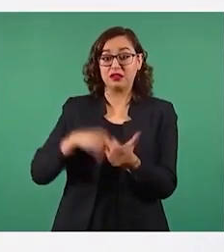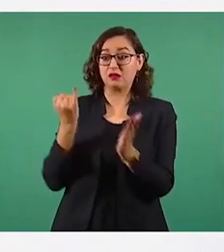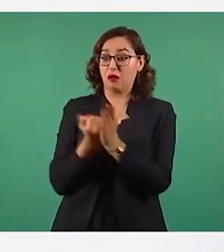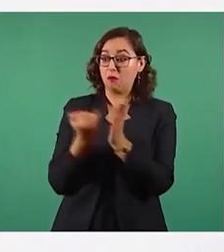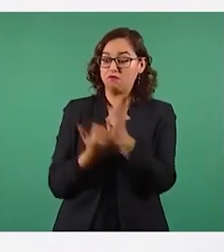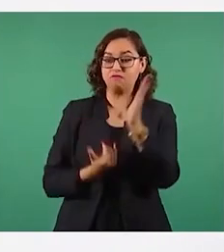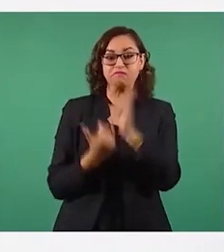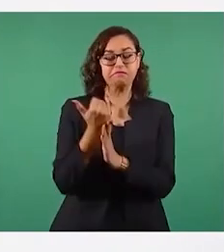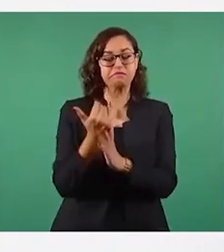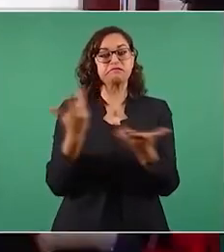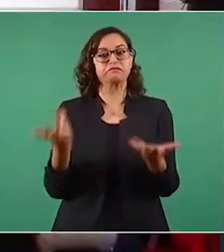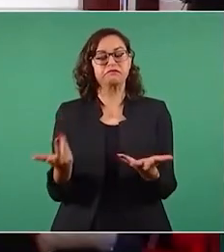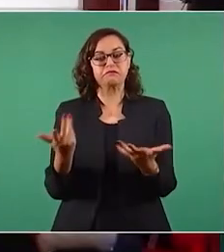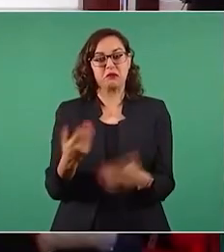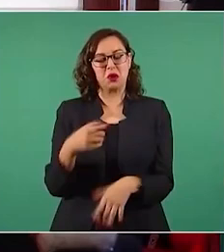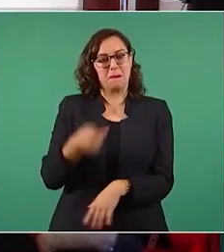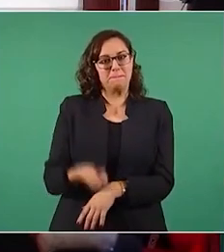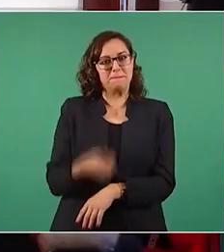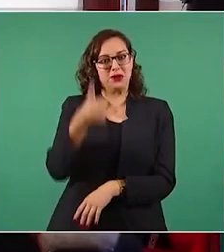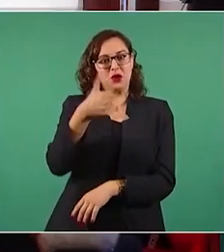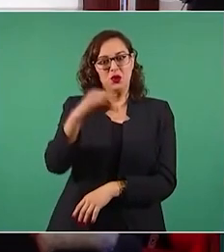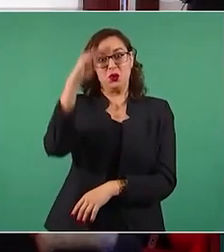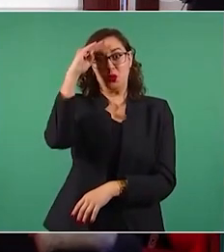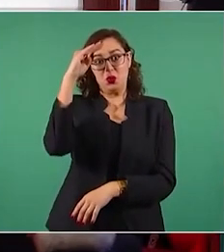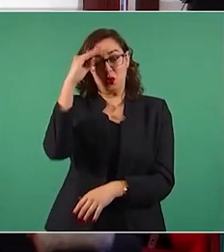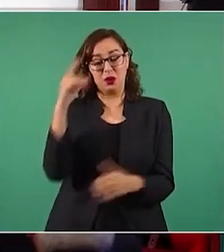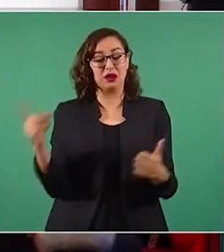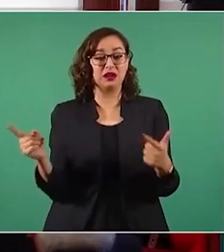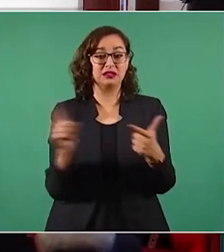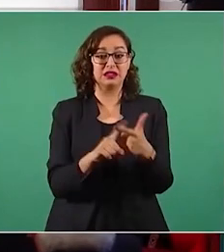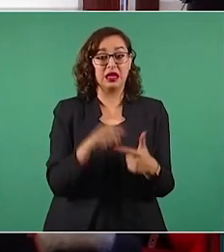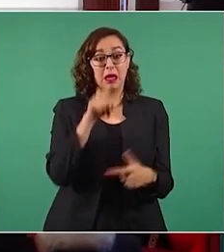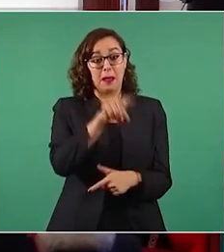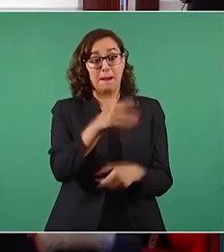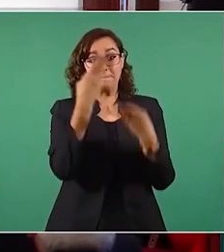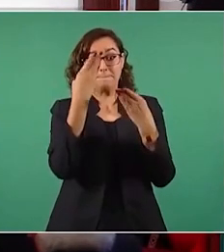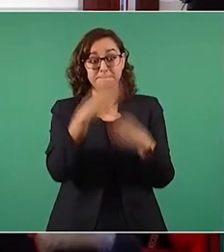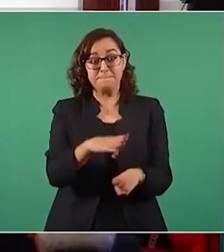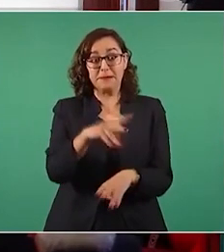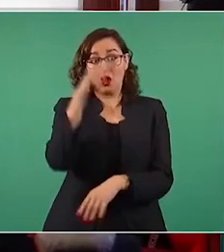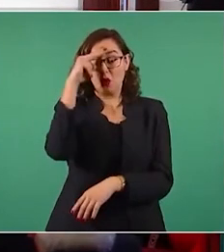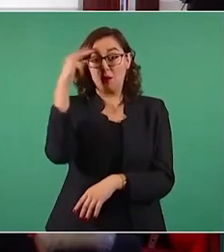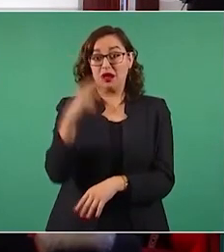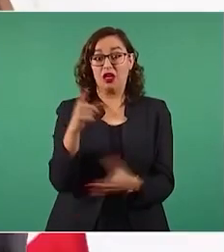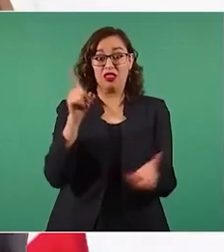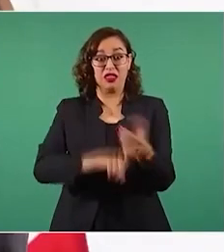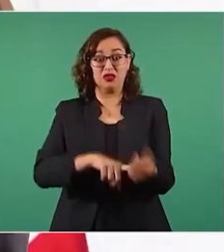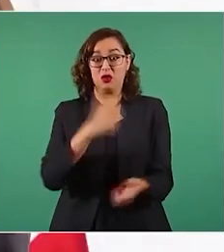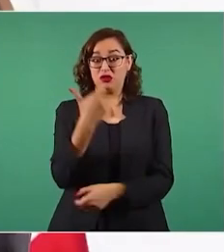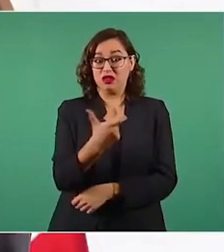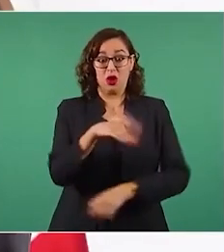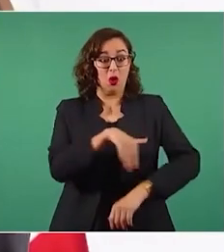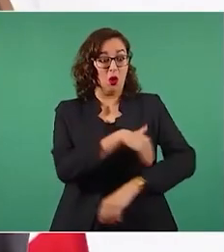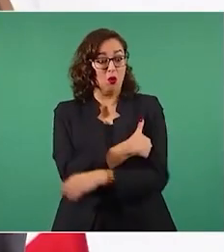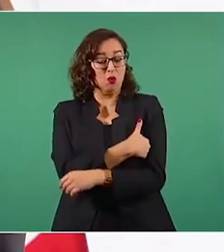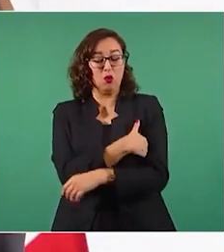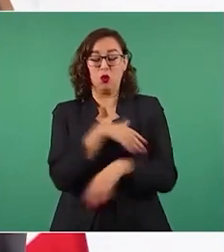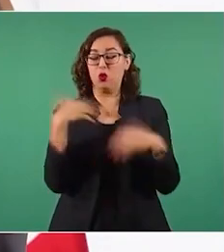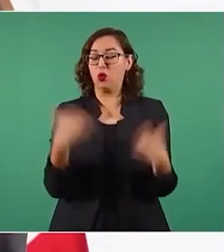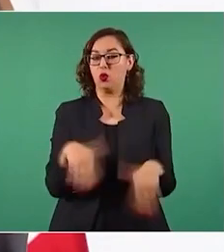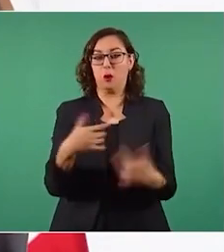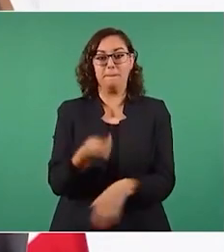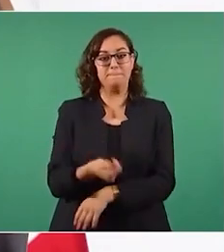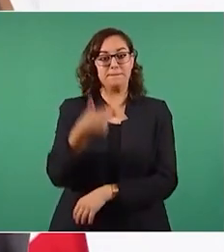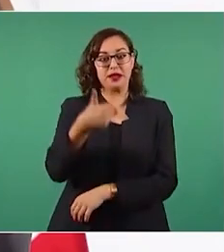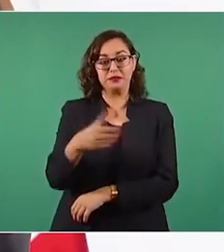en las reservas del Banco de México. Está como para decir a los cuatro vientos,